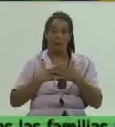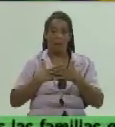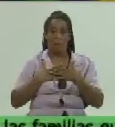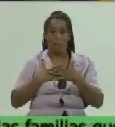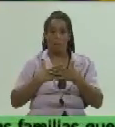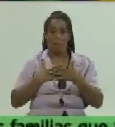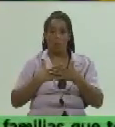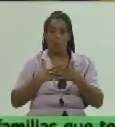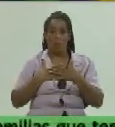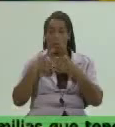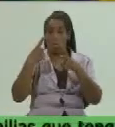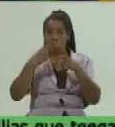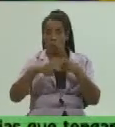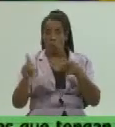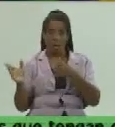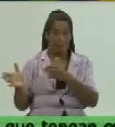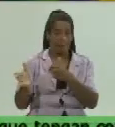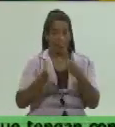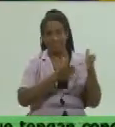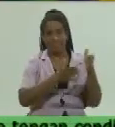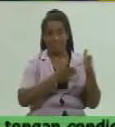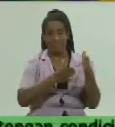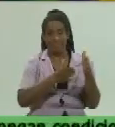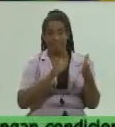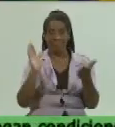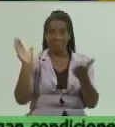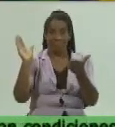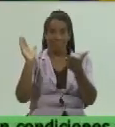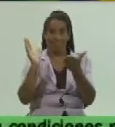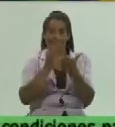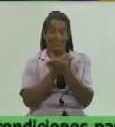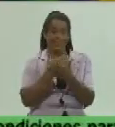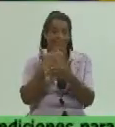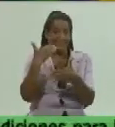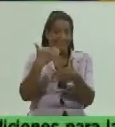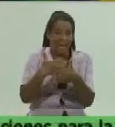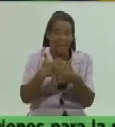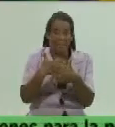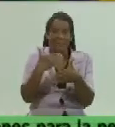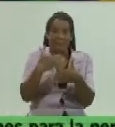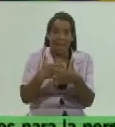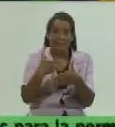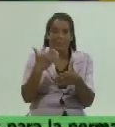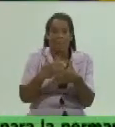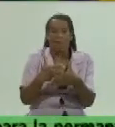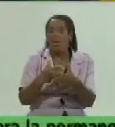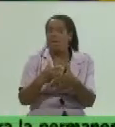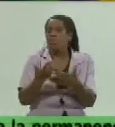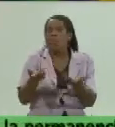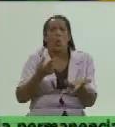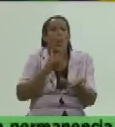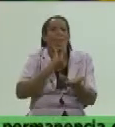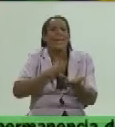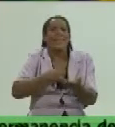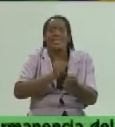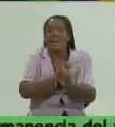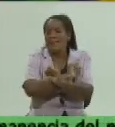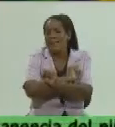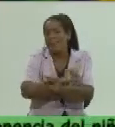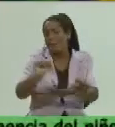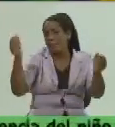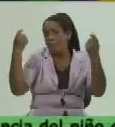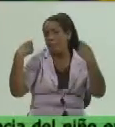por otra parte la eliminación de trabas y restricciones a todo al que desee comercializar de